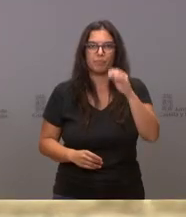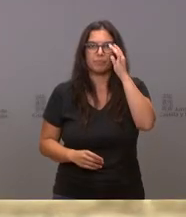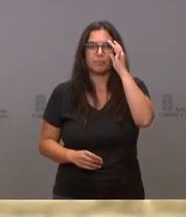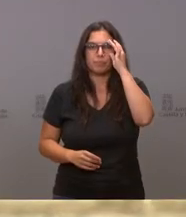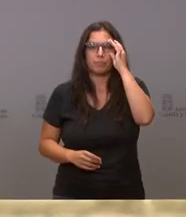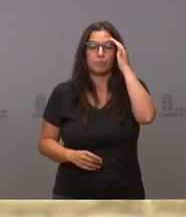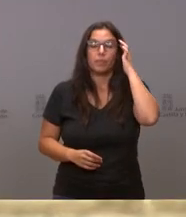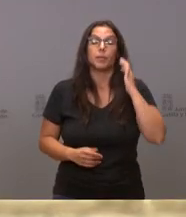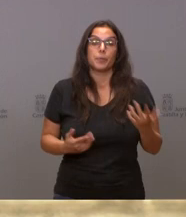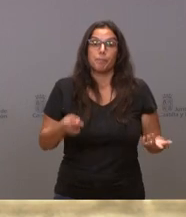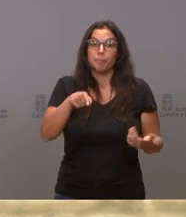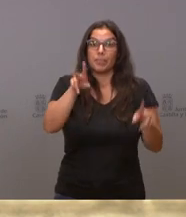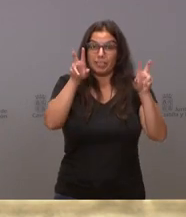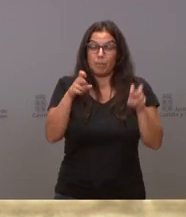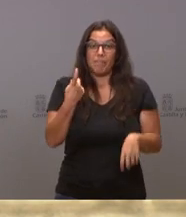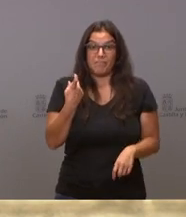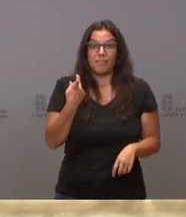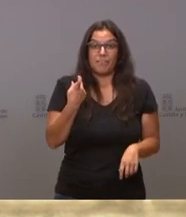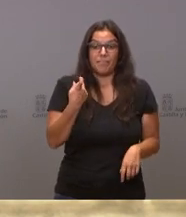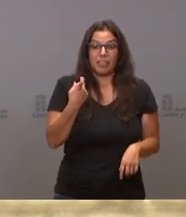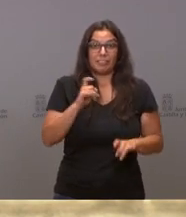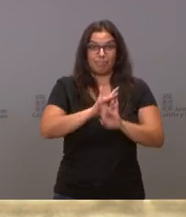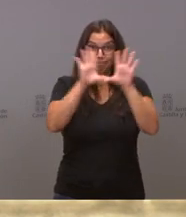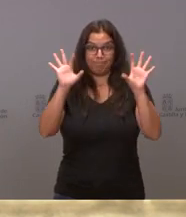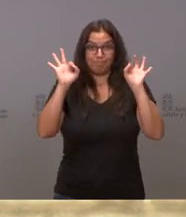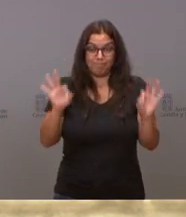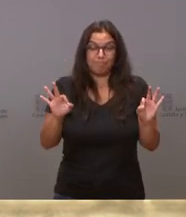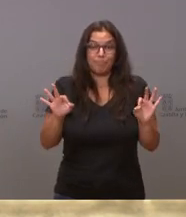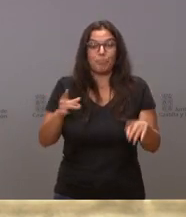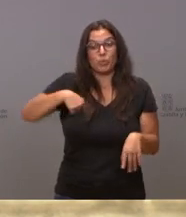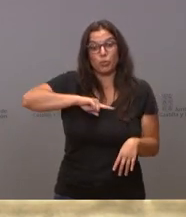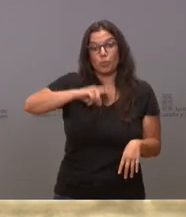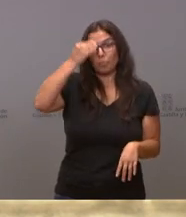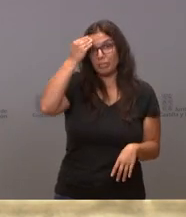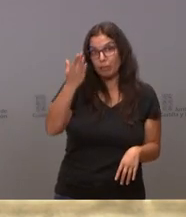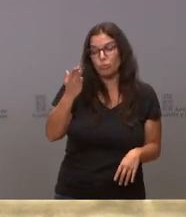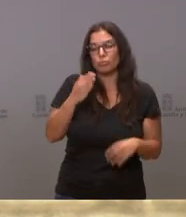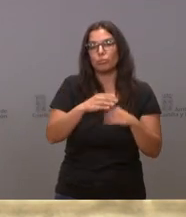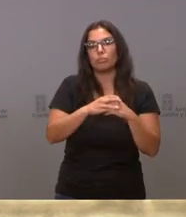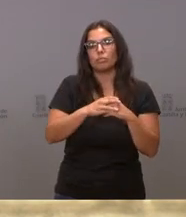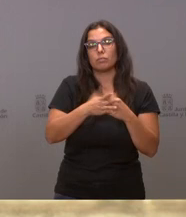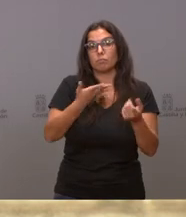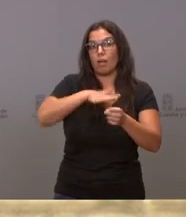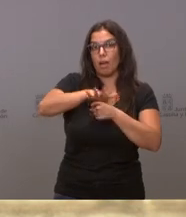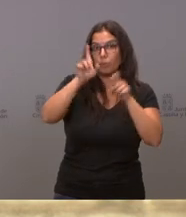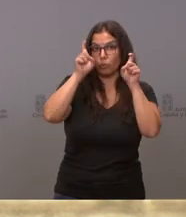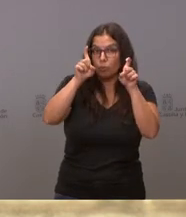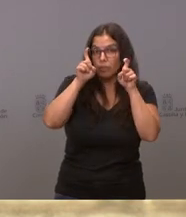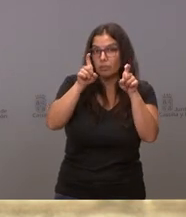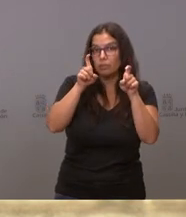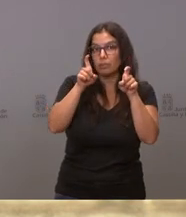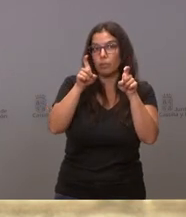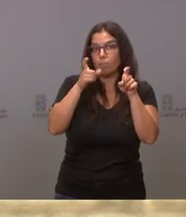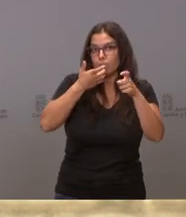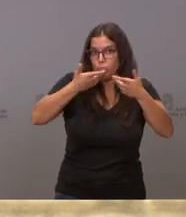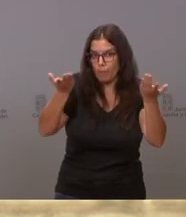Es una de las cuestiones que tenemos que precisar. Consideramos que hay en el ámbito educativo, por